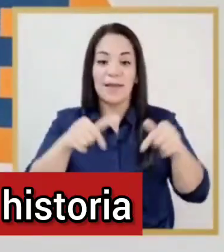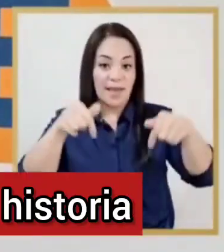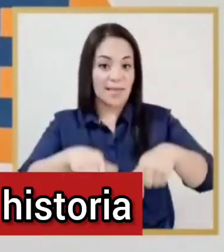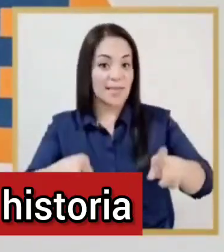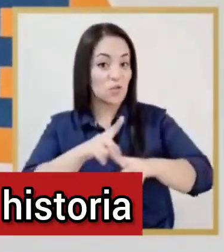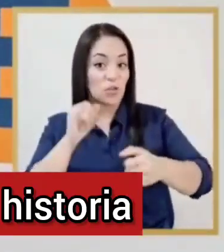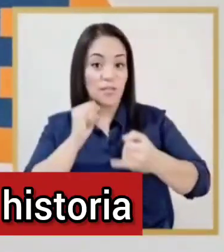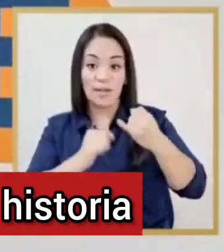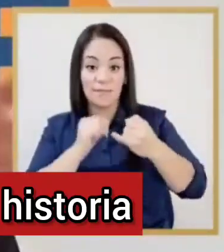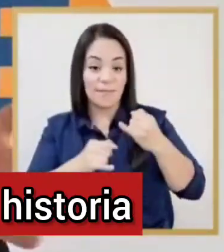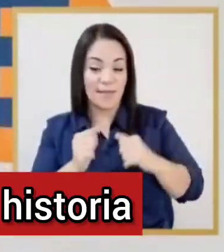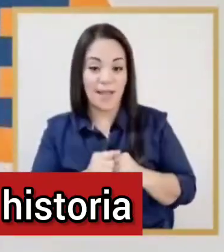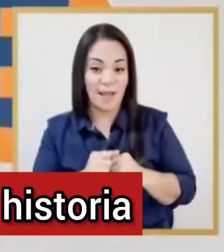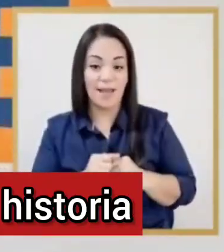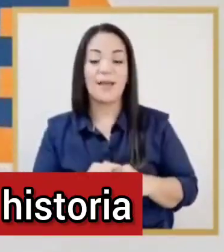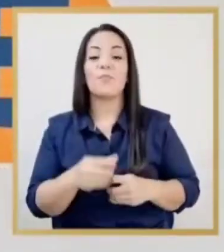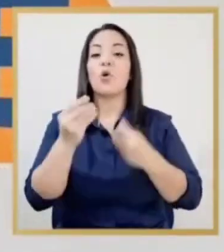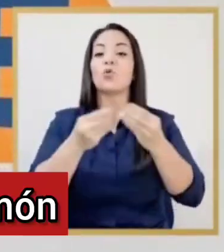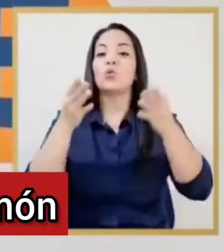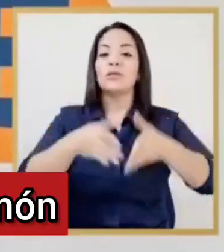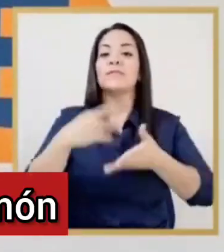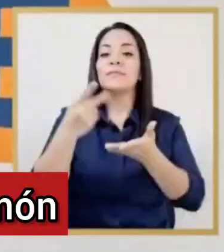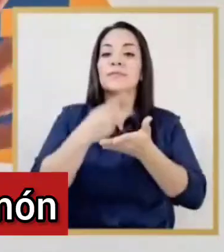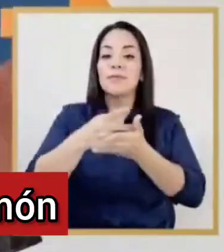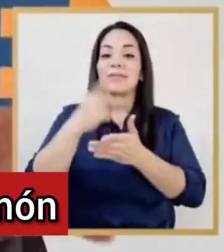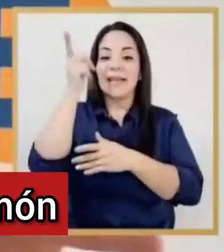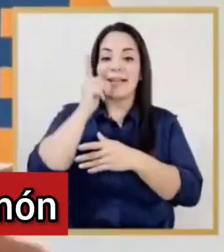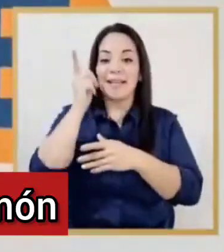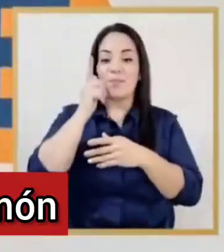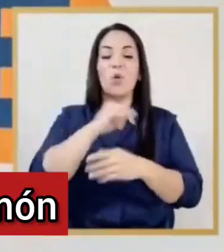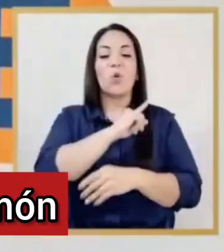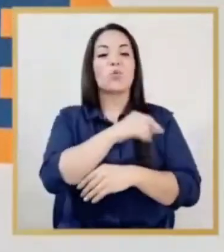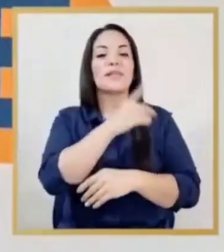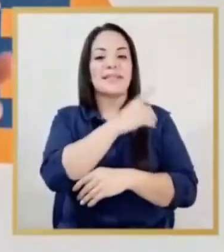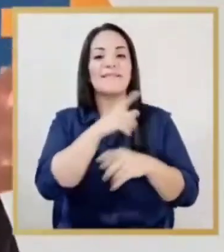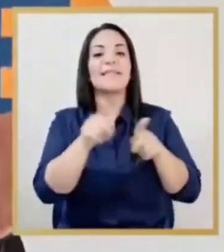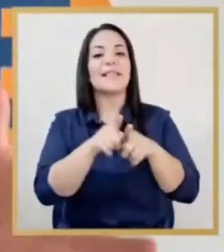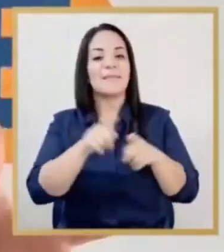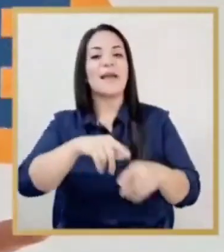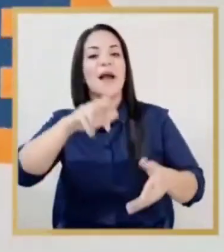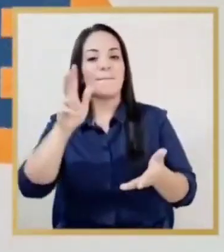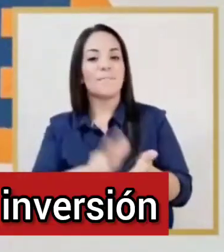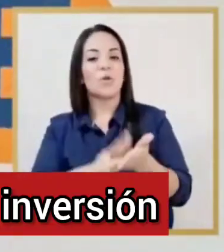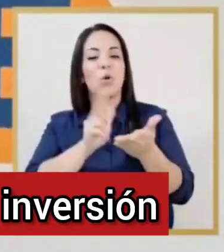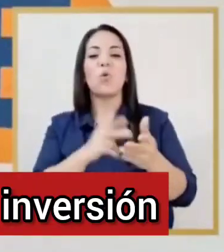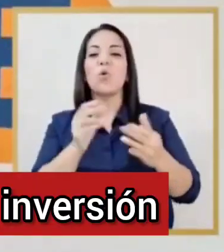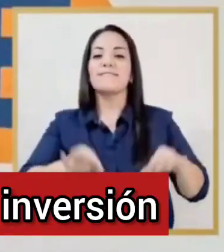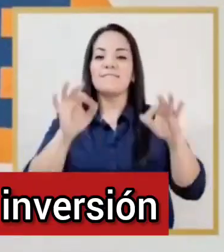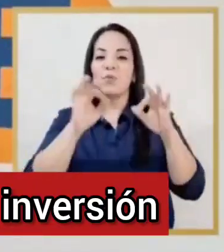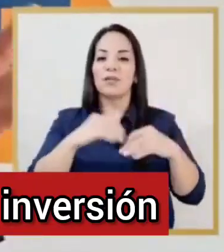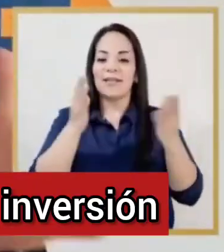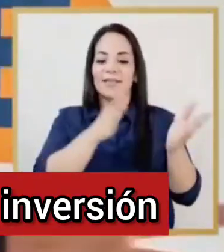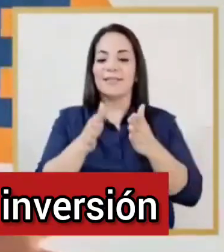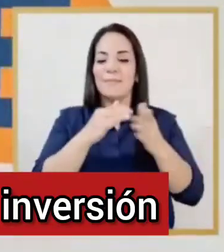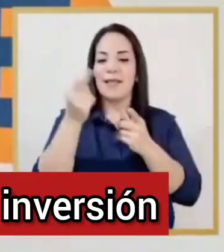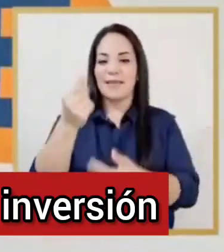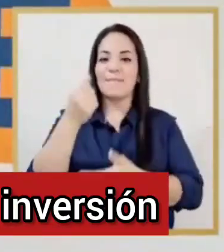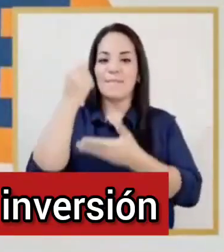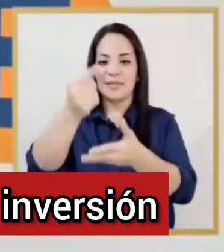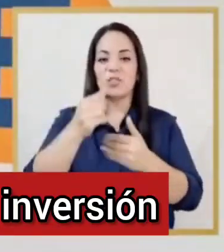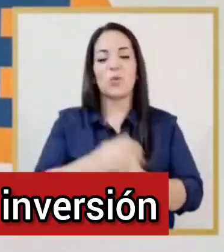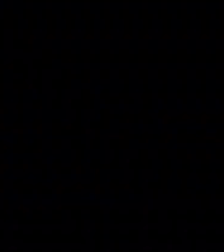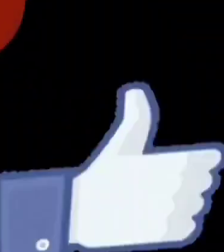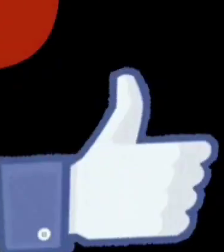mencionar que acá no acaba la historia. Para productores de la provincia de Limón, la Junta Directiva también ha aprobado importantes